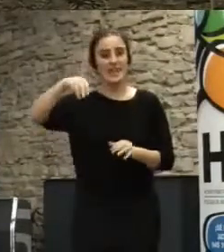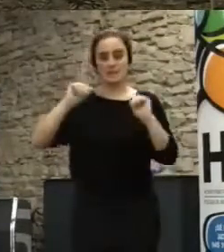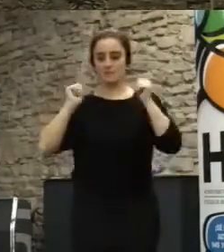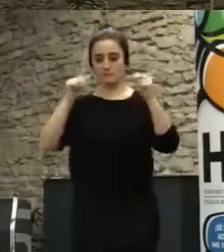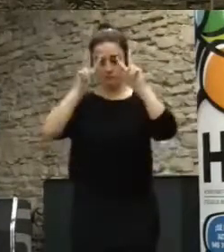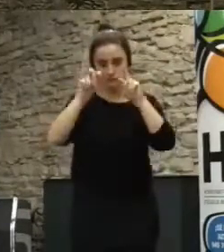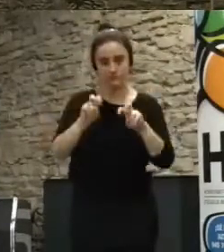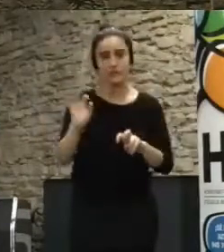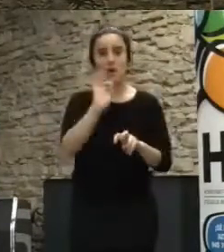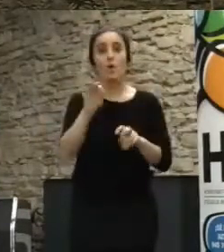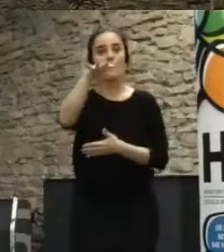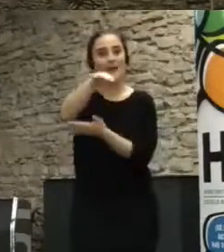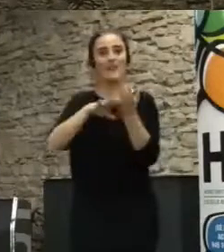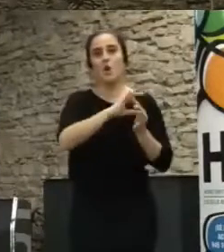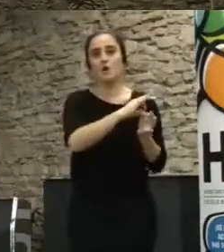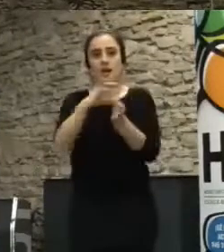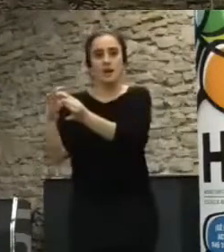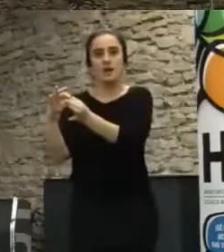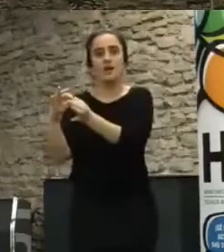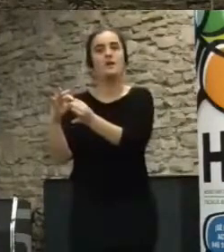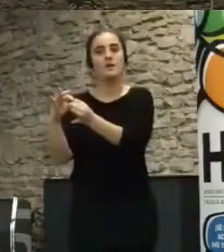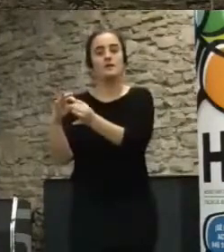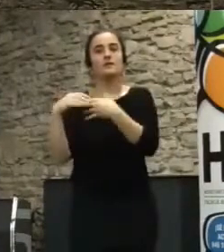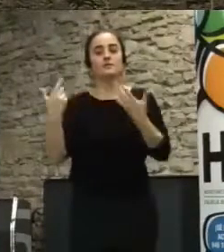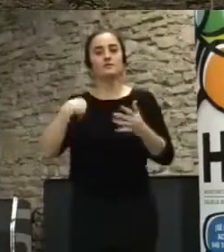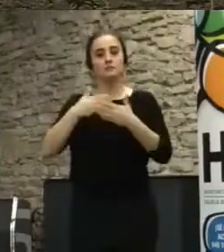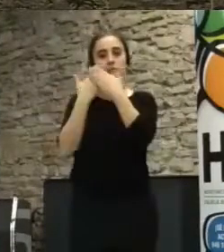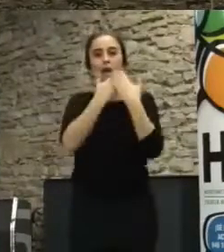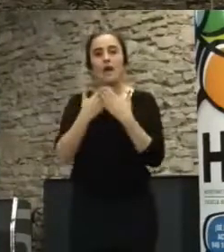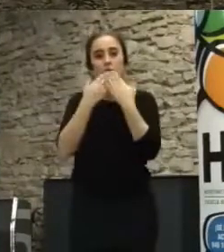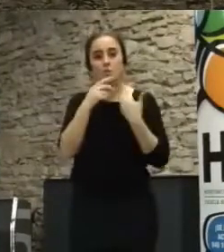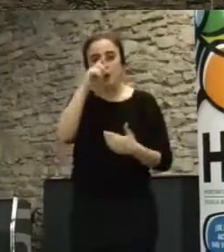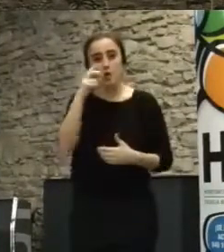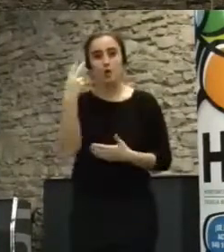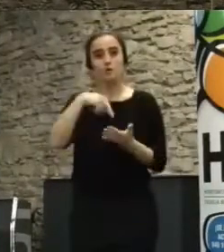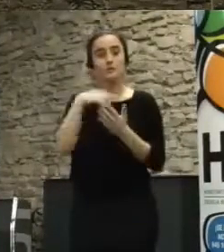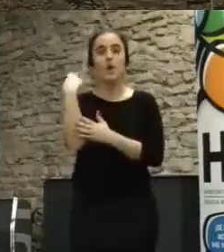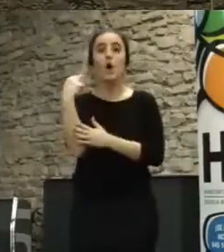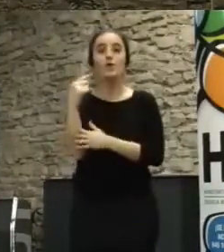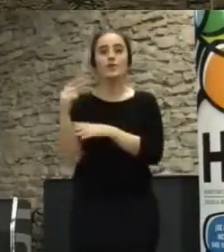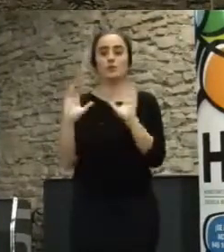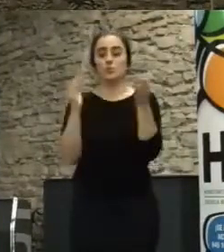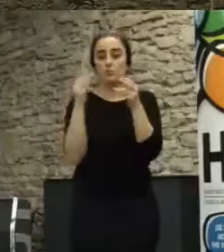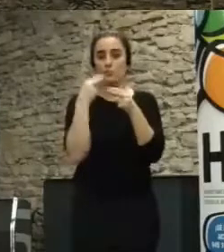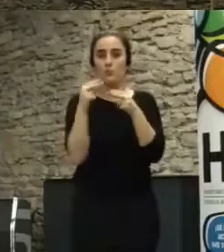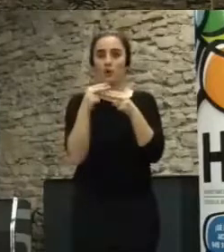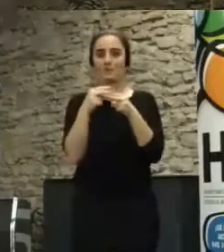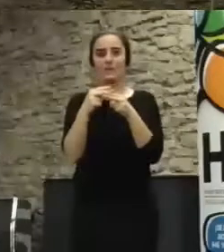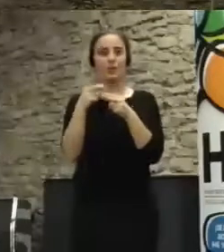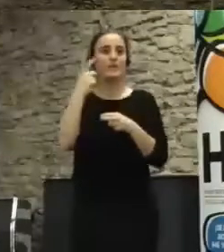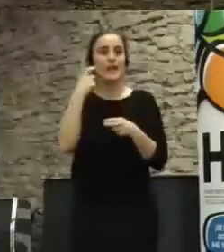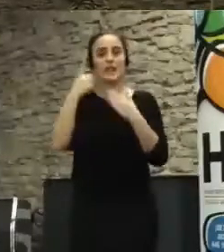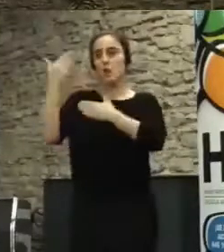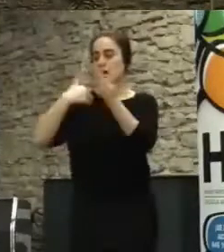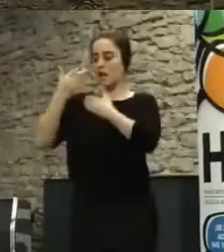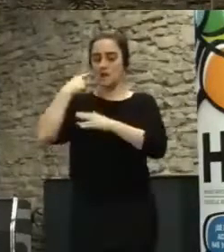Castells en Barcelona. Entonces, bueno, se hizo un estudio en el año 2011 en los partidos políticos tradicionales